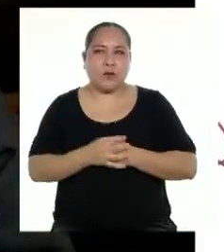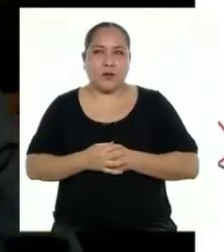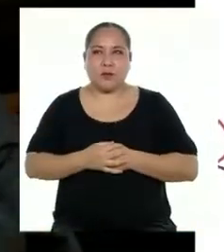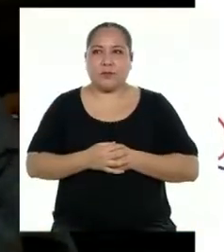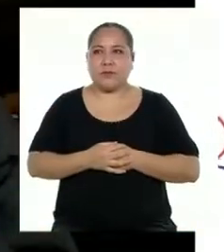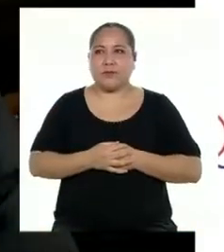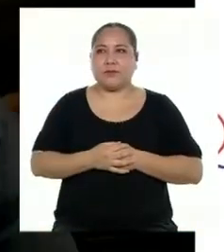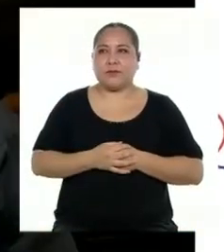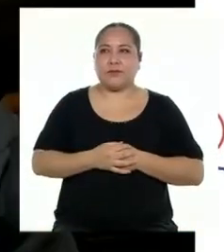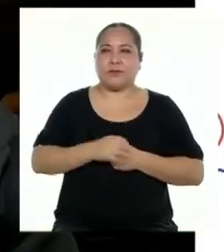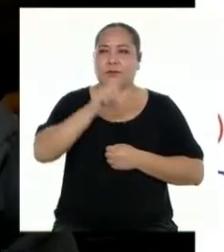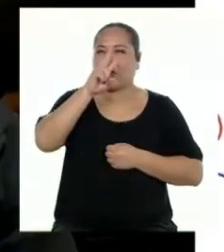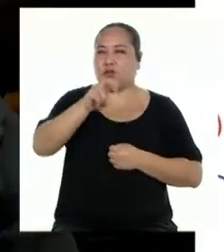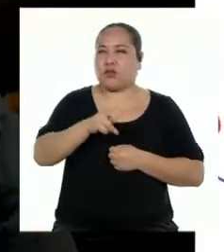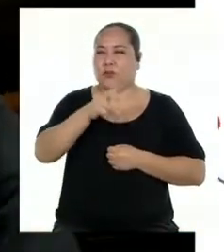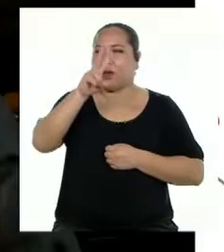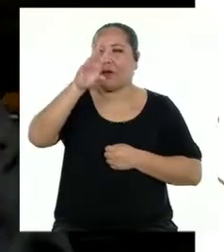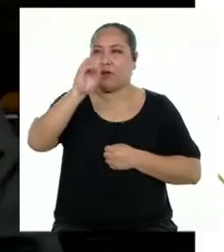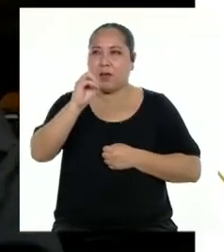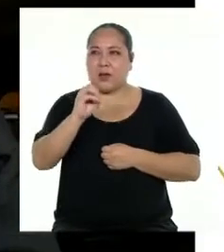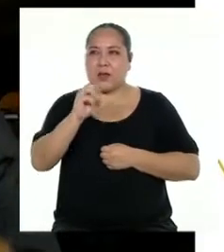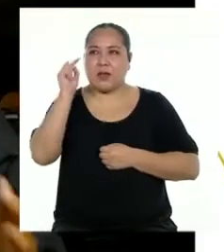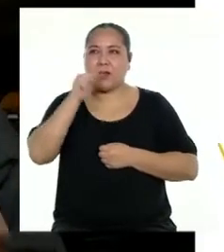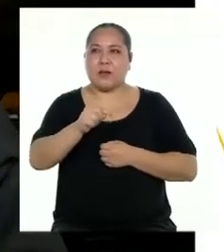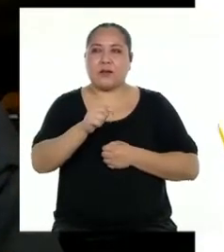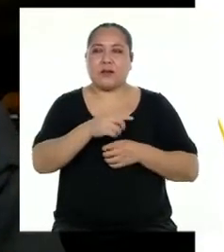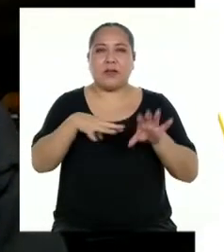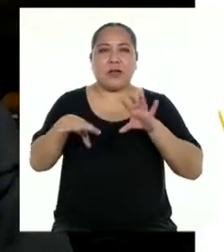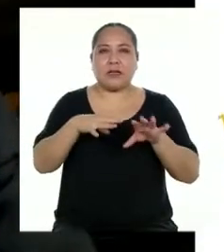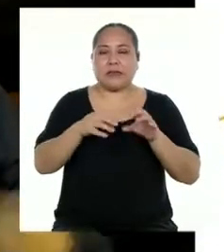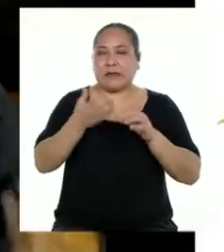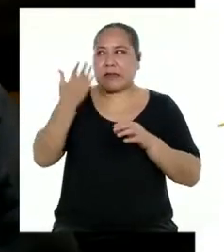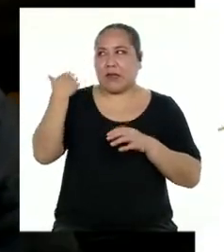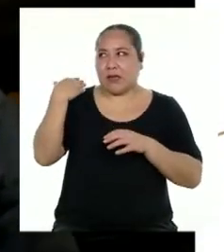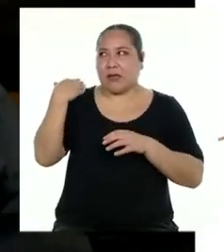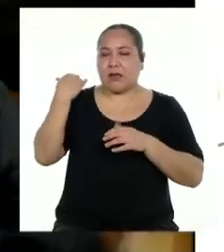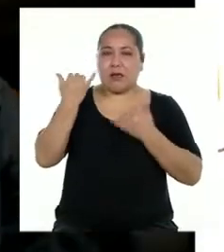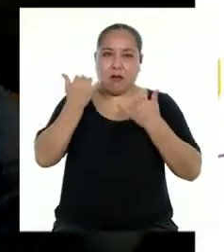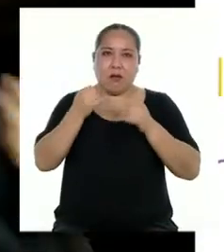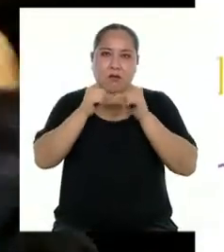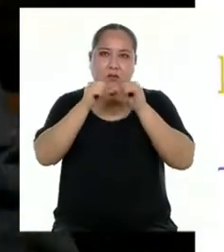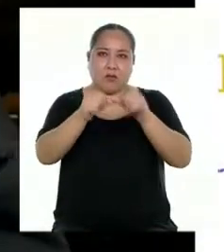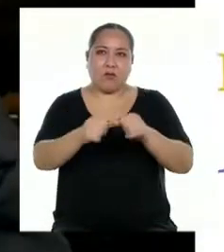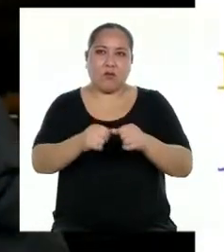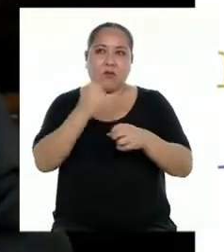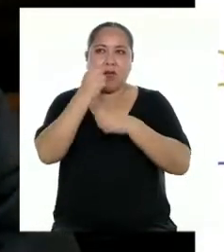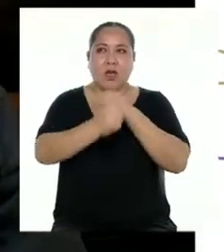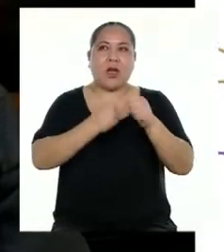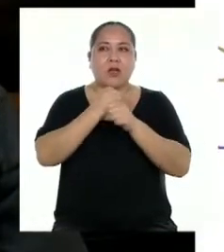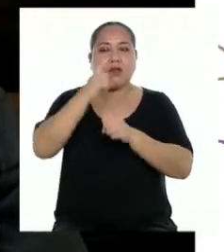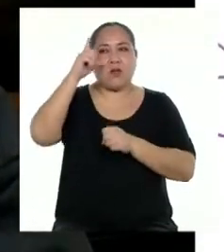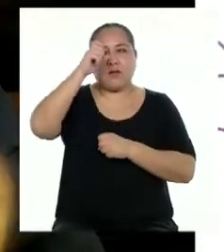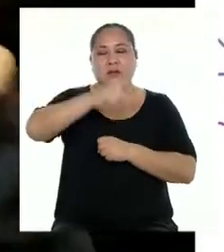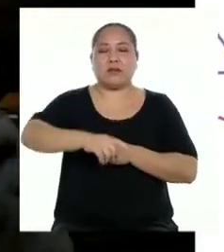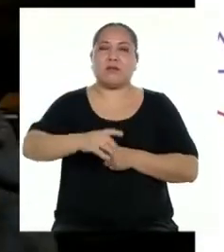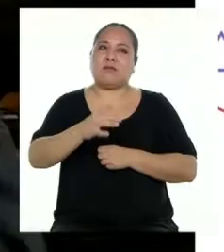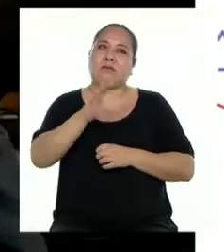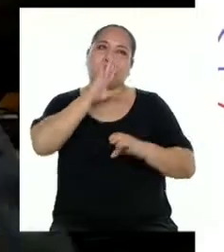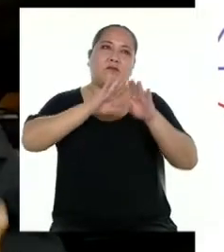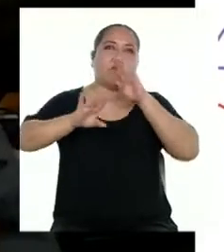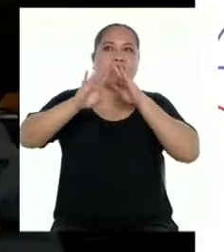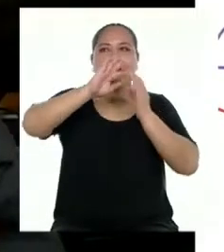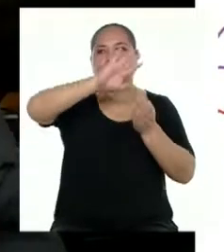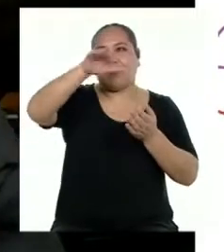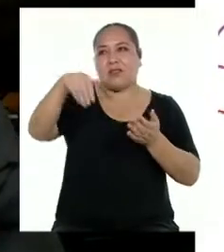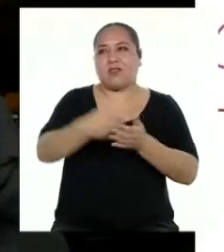El 2020 ha sido y sigue siendo un año muy complicado y frustrante para